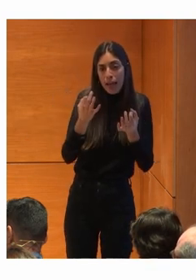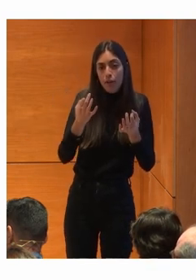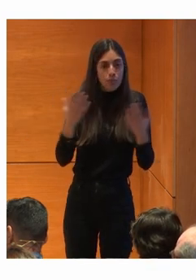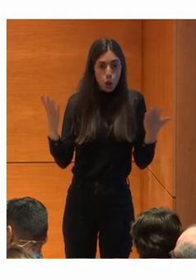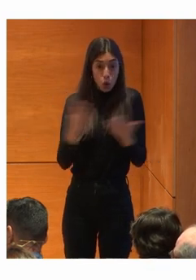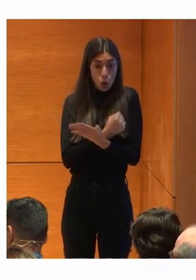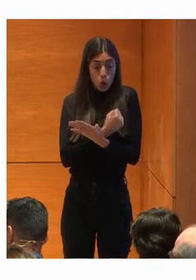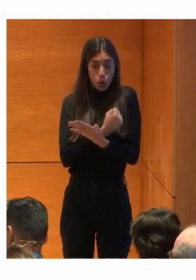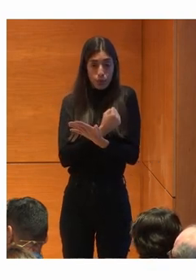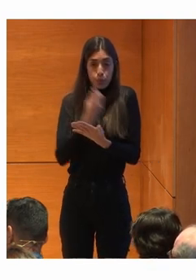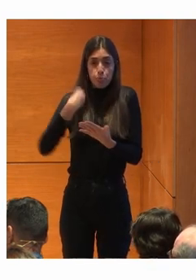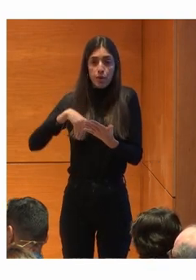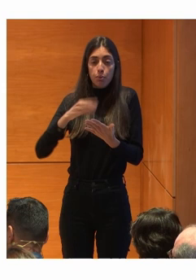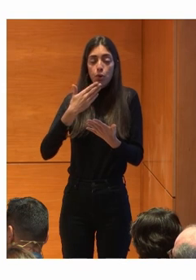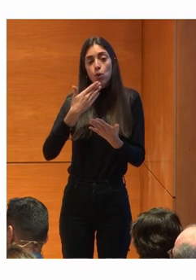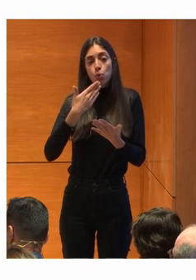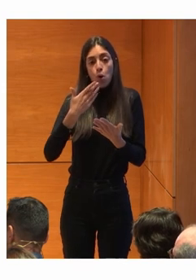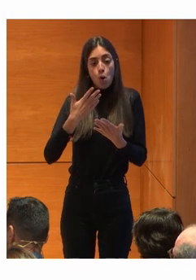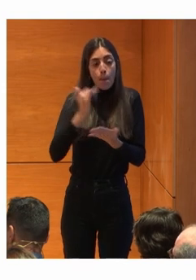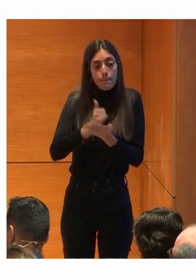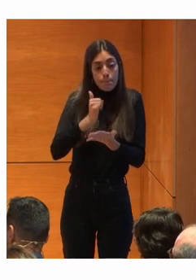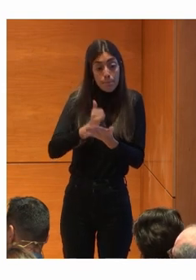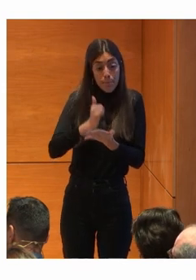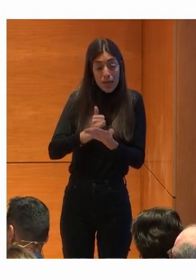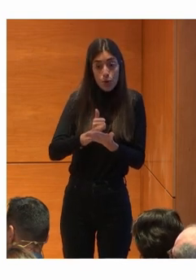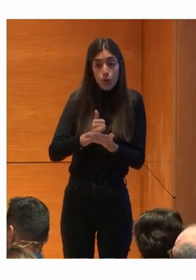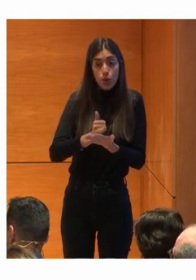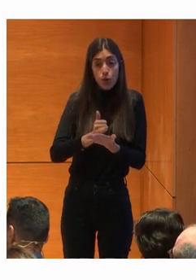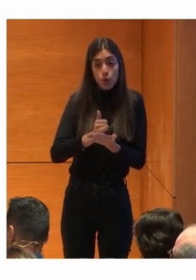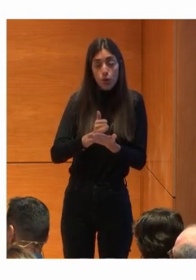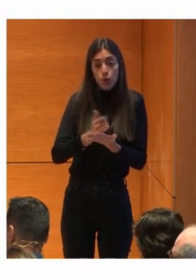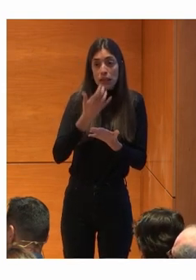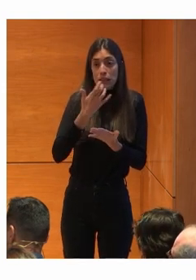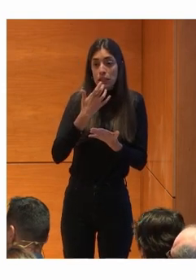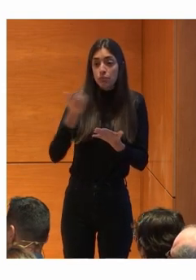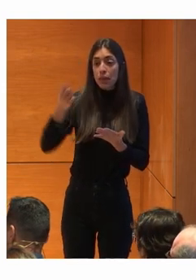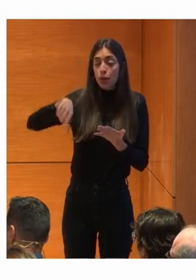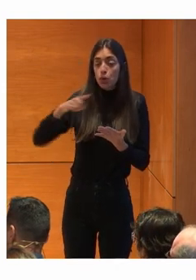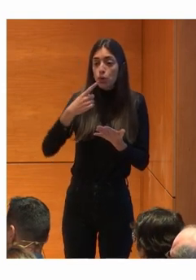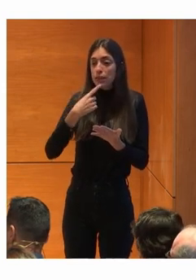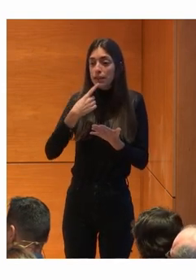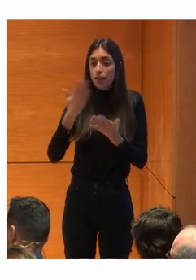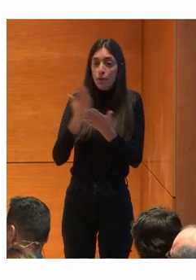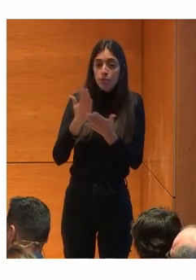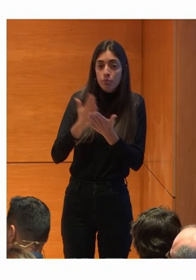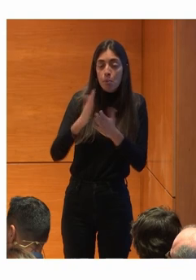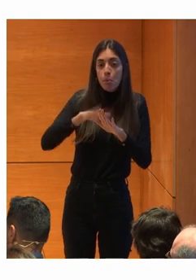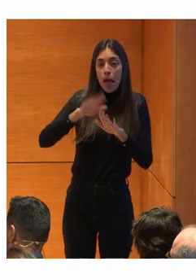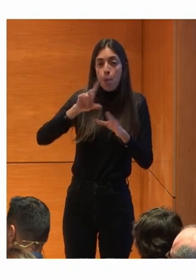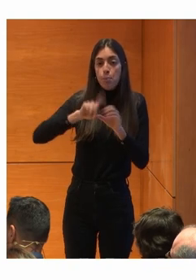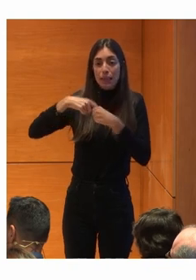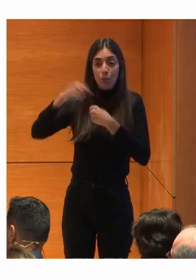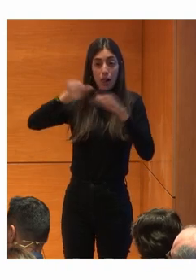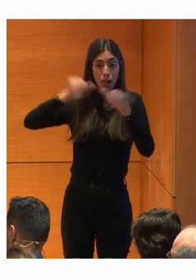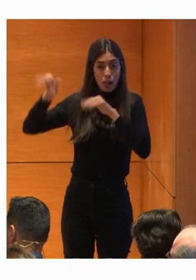alguna vez Un piloto Con personas usuarias Finales Sabéis que Lo que llaman En los estudios Al reclutamiento De participantes Es un